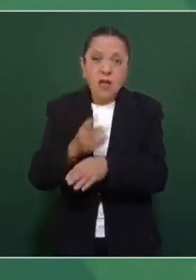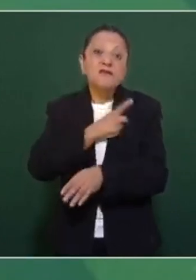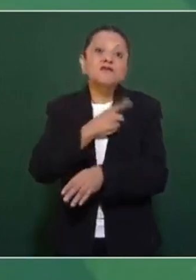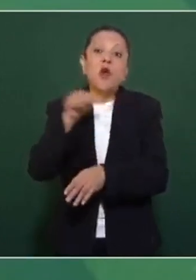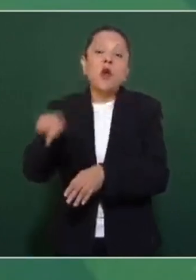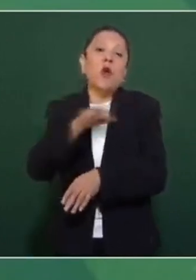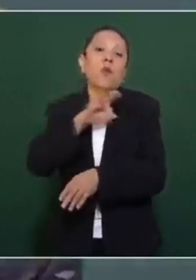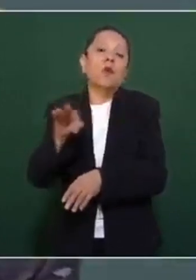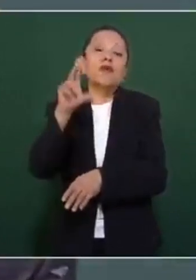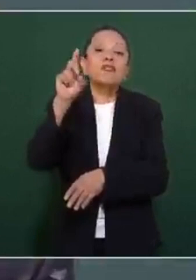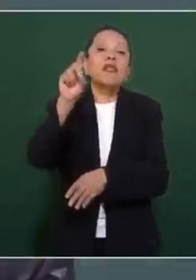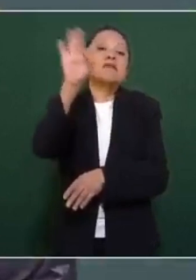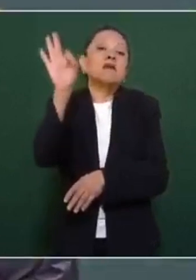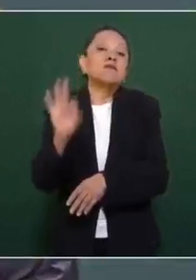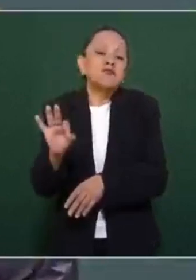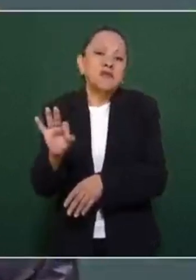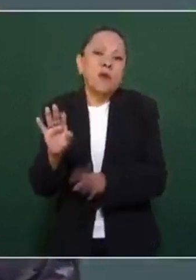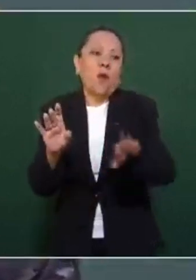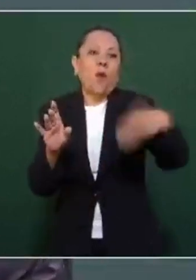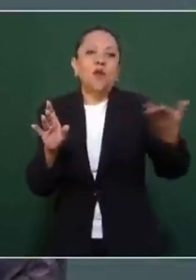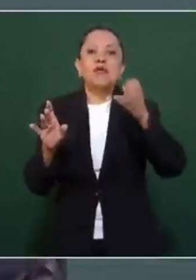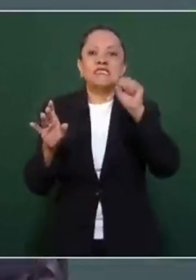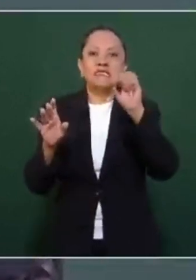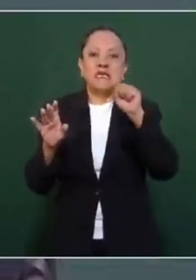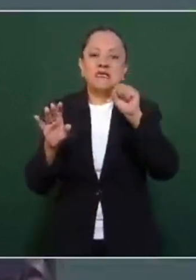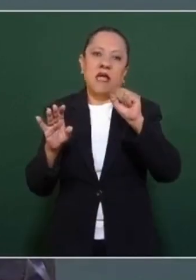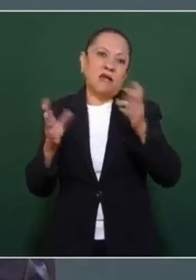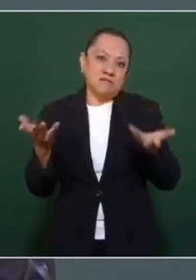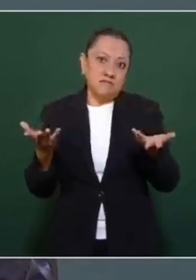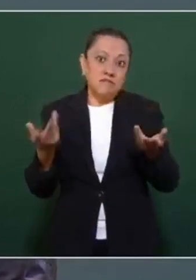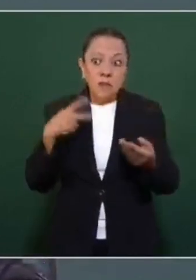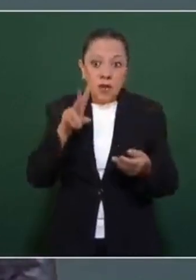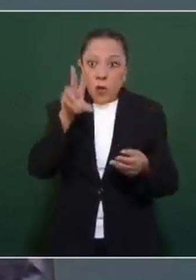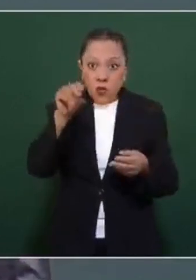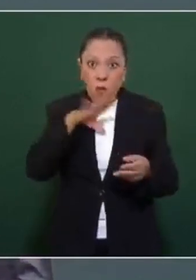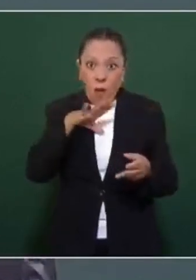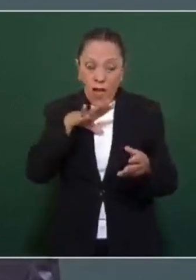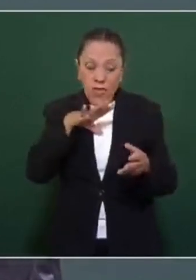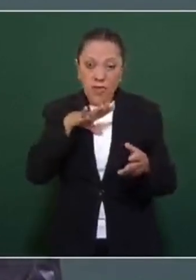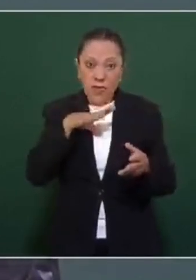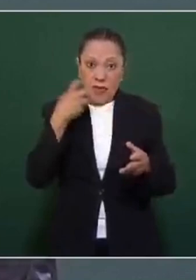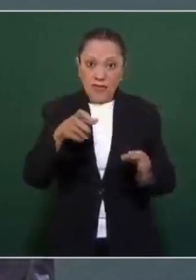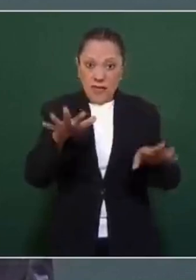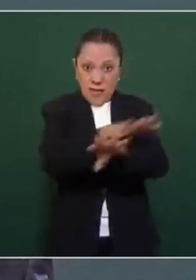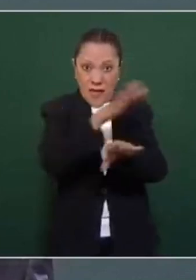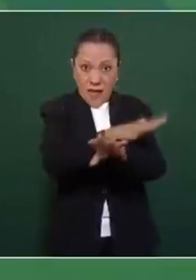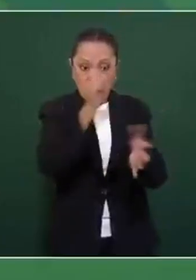y si no hay esa modificación legal desaparece la borran a la Comisión Federal